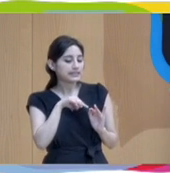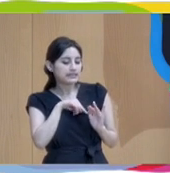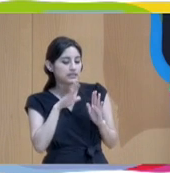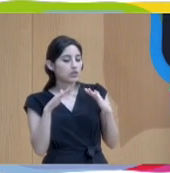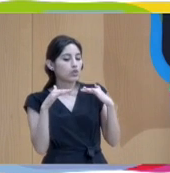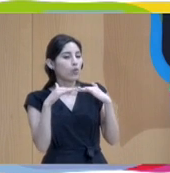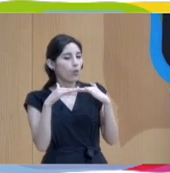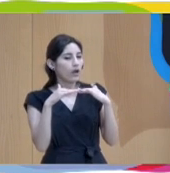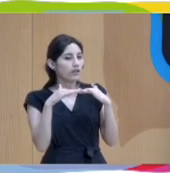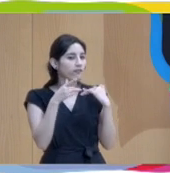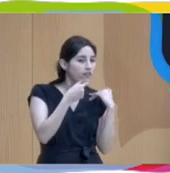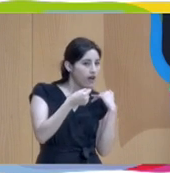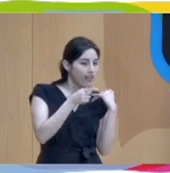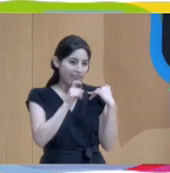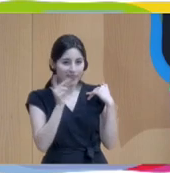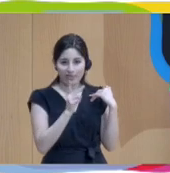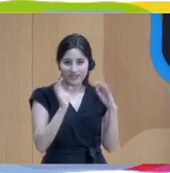Bueno, ¿alguna pregunta?